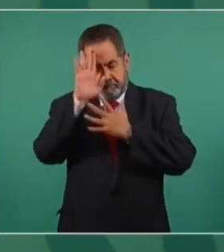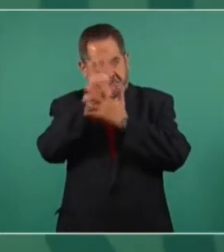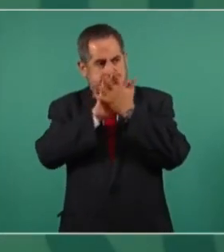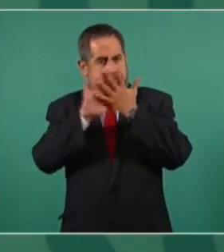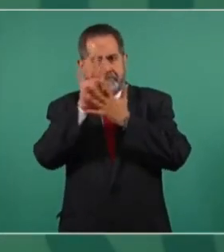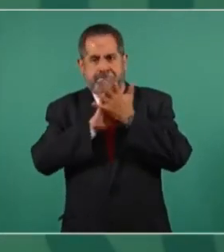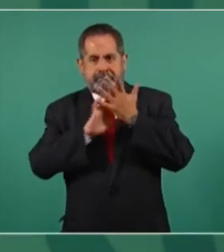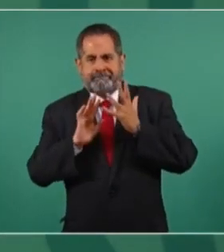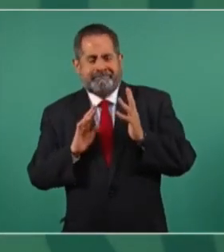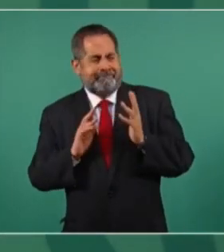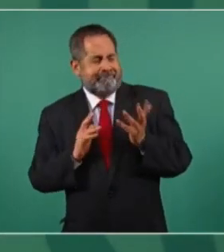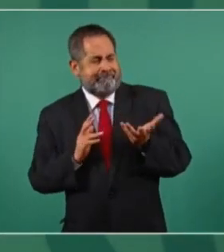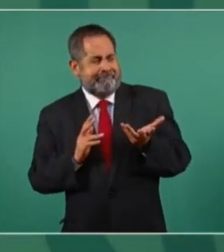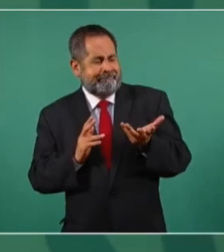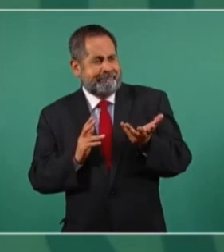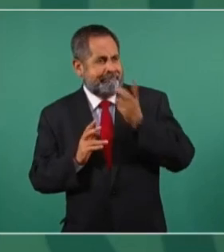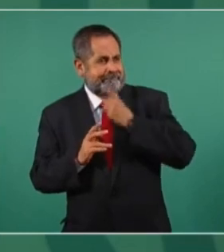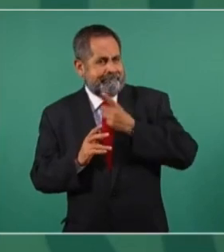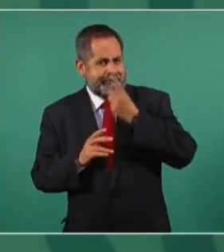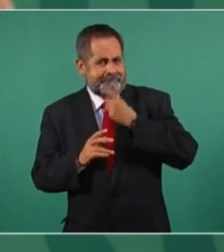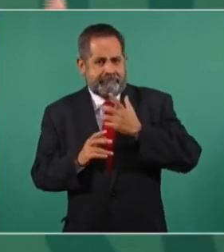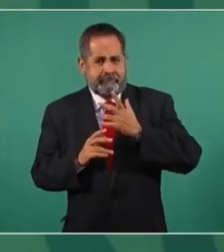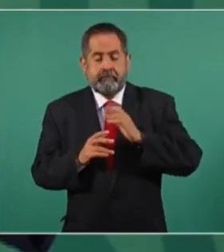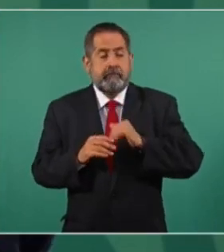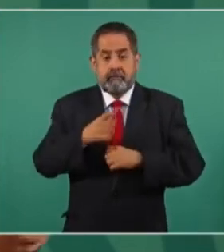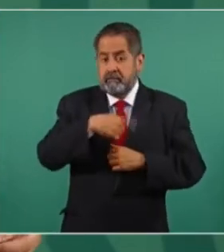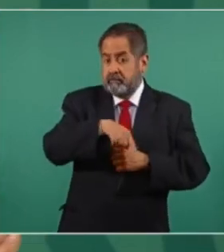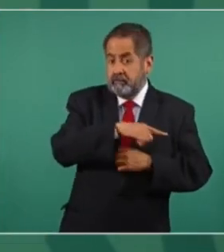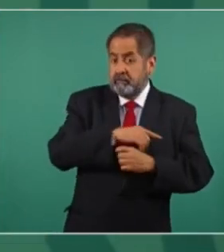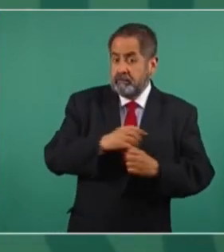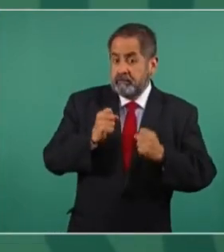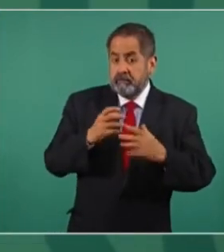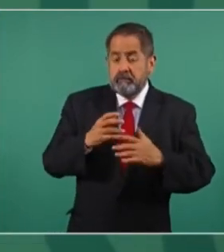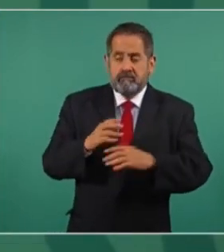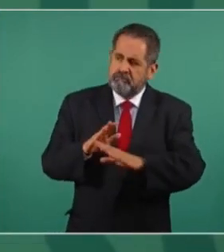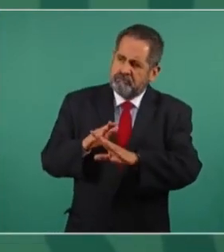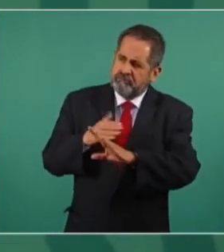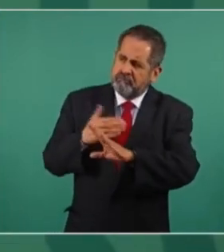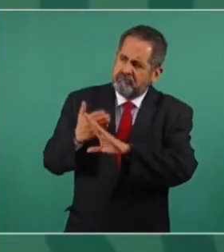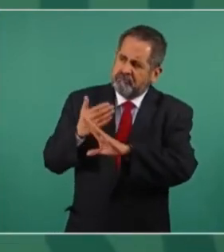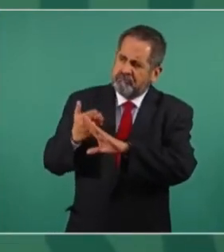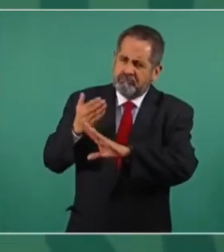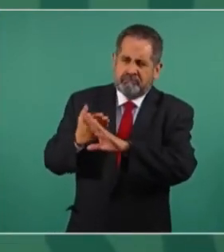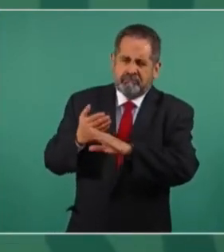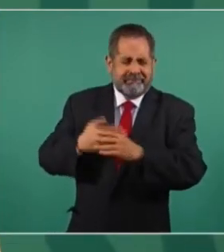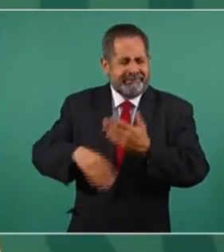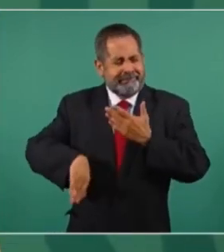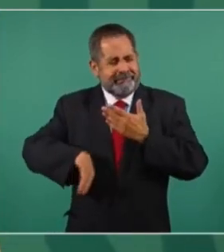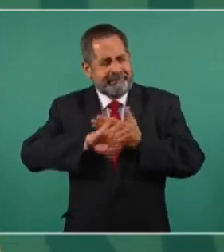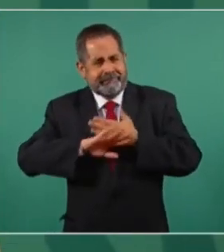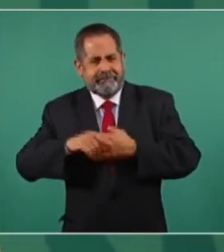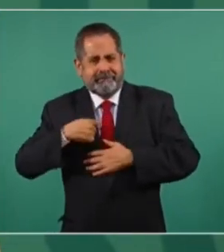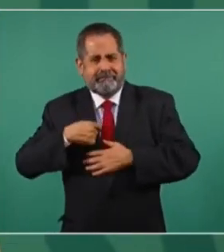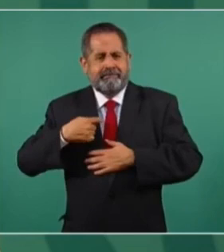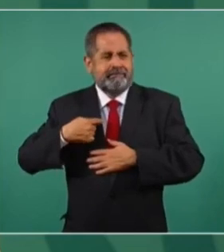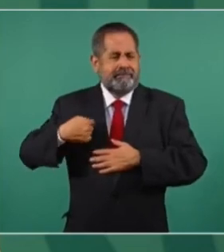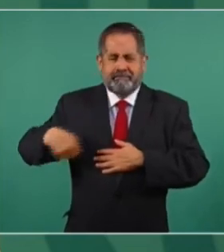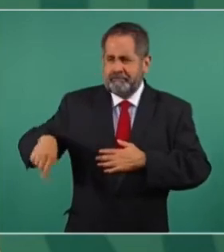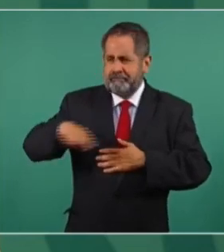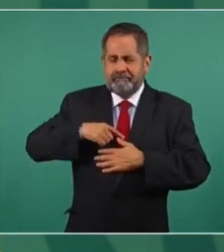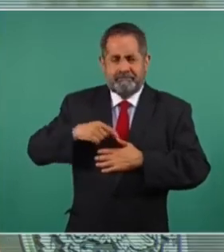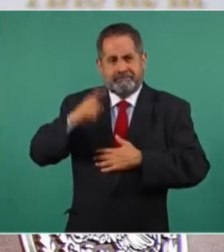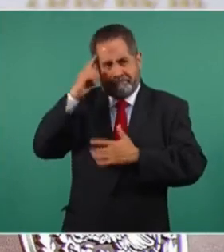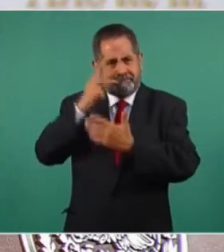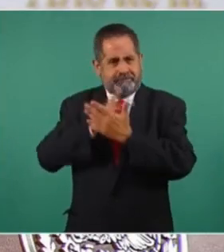en contra de nosotros, del proyecto de transformación,